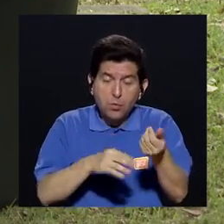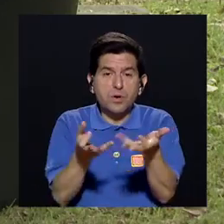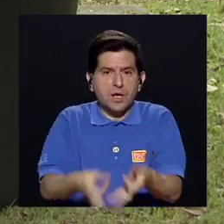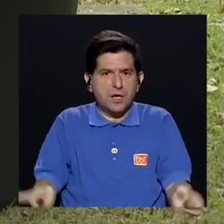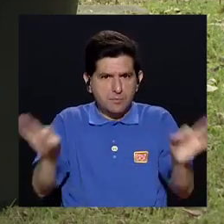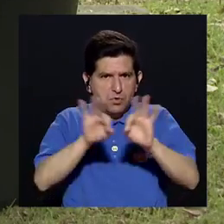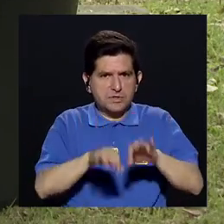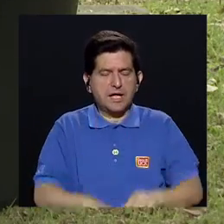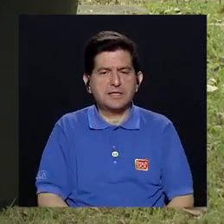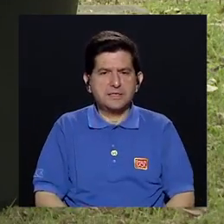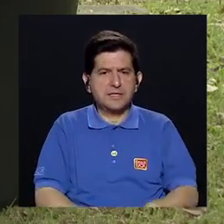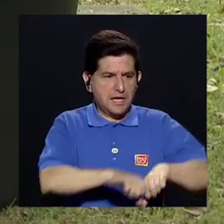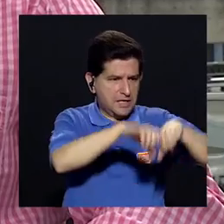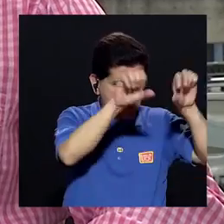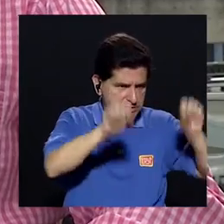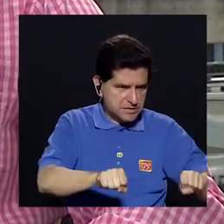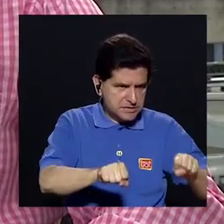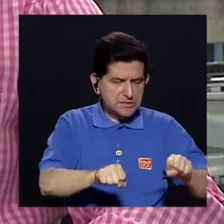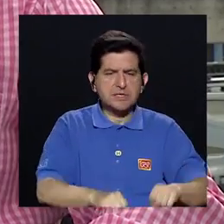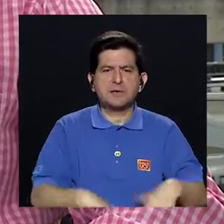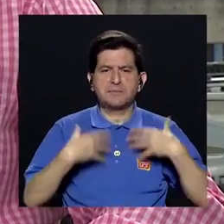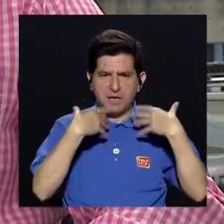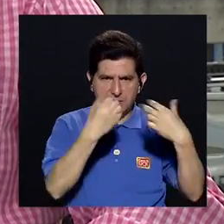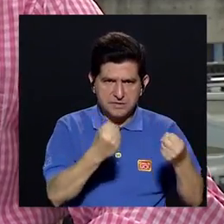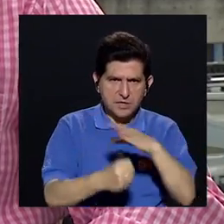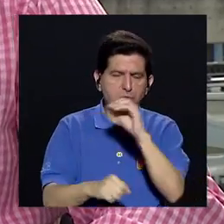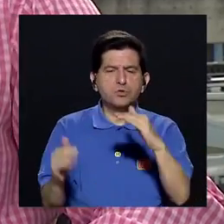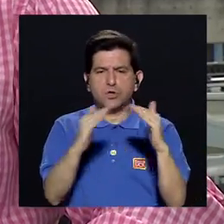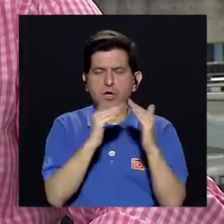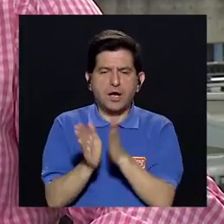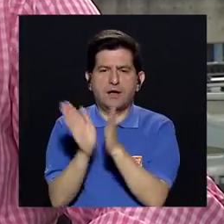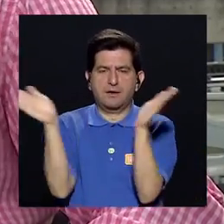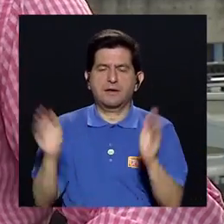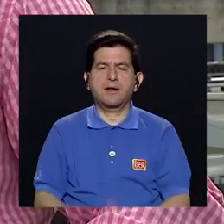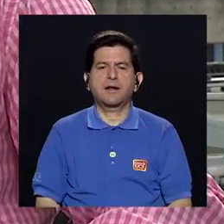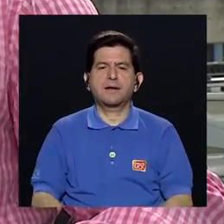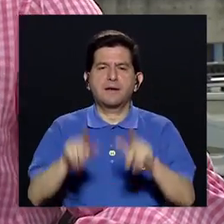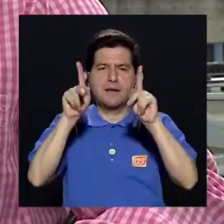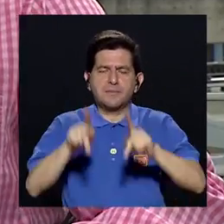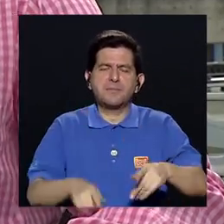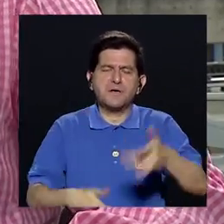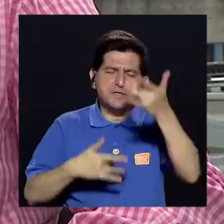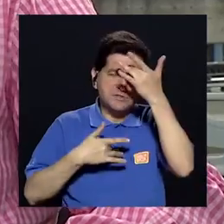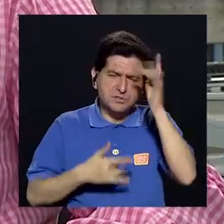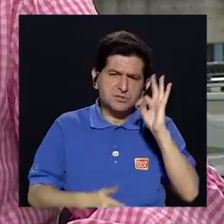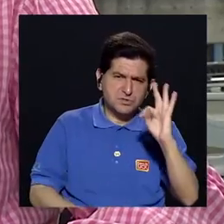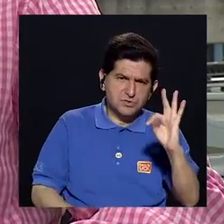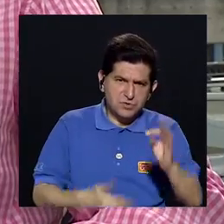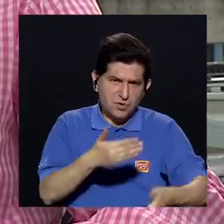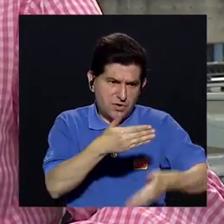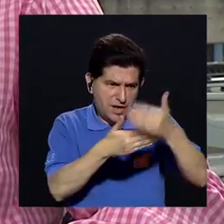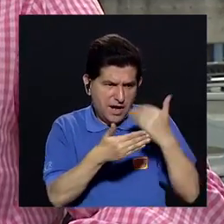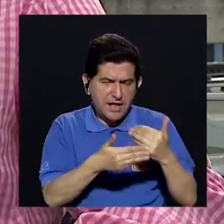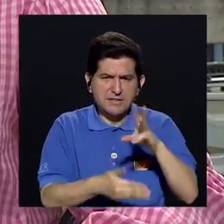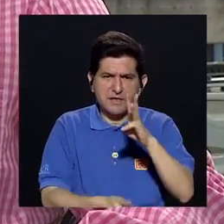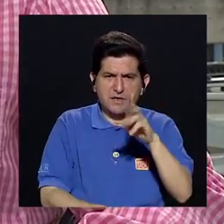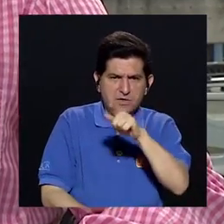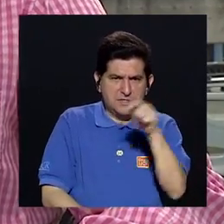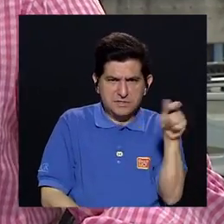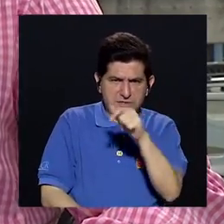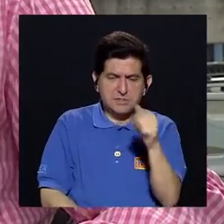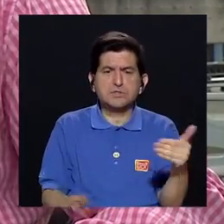sistema Y para el resto de la población Doctora Y si una persona Tuvo tuberculosis Recibió su tratamiento Por los seis meses